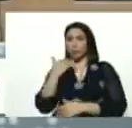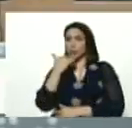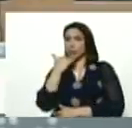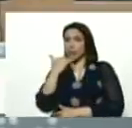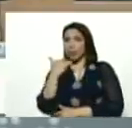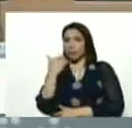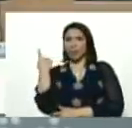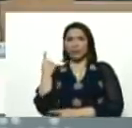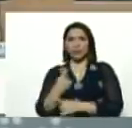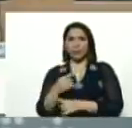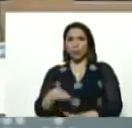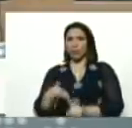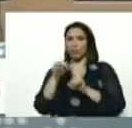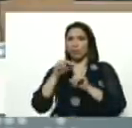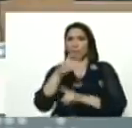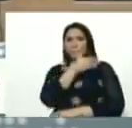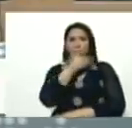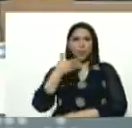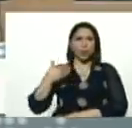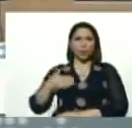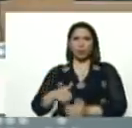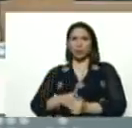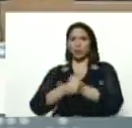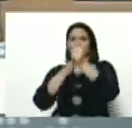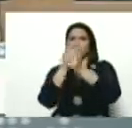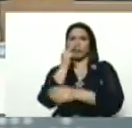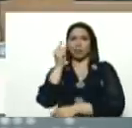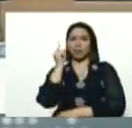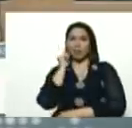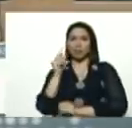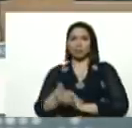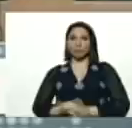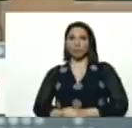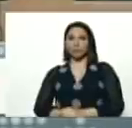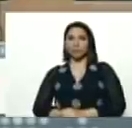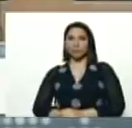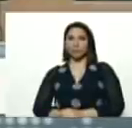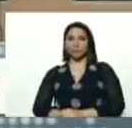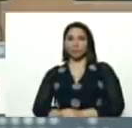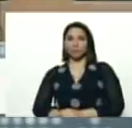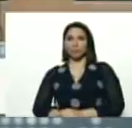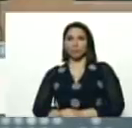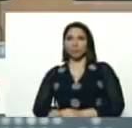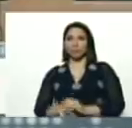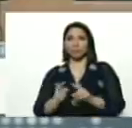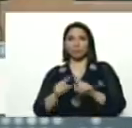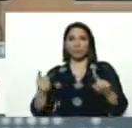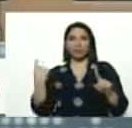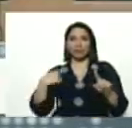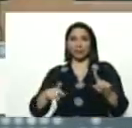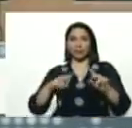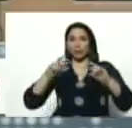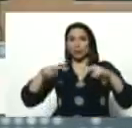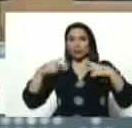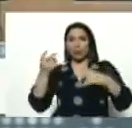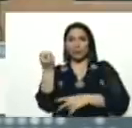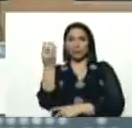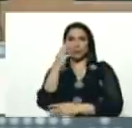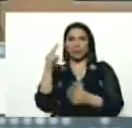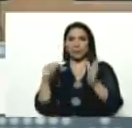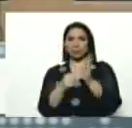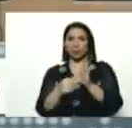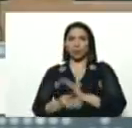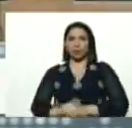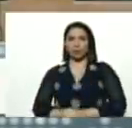y tenemos que elegir, los mejores líderes, y las mejores lideresas, para tener, una nueva asamblea nacional,